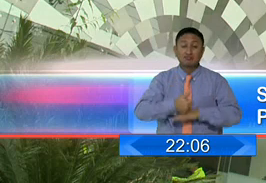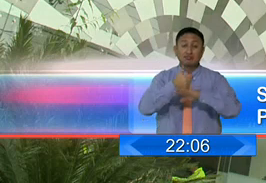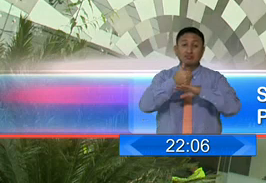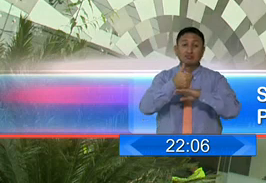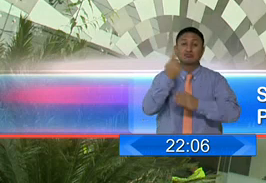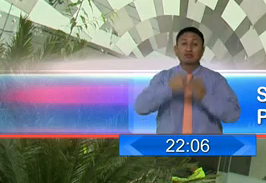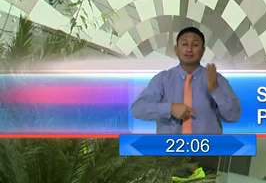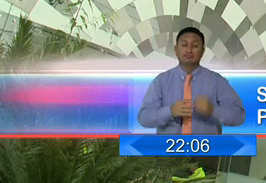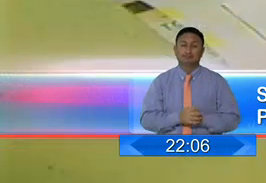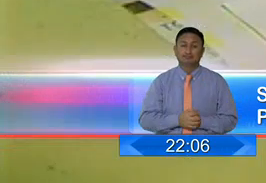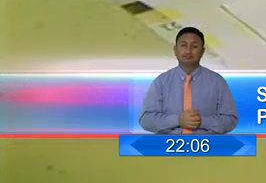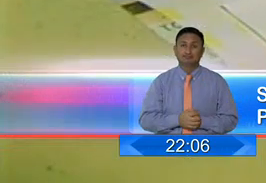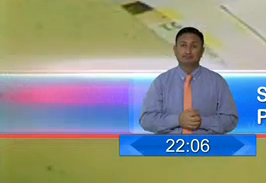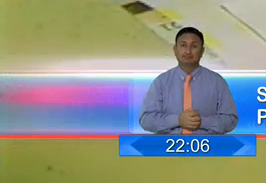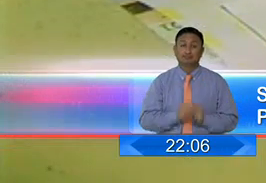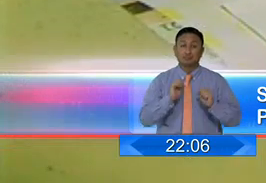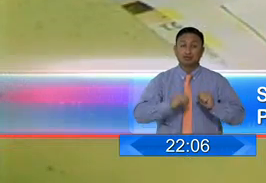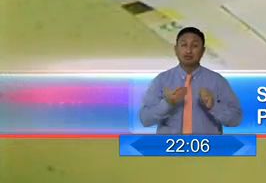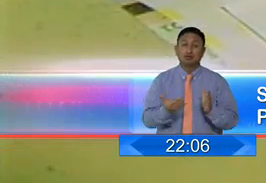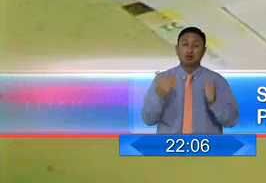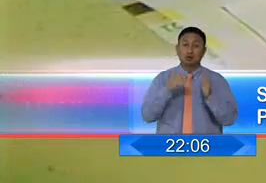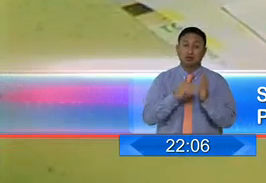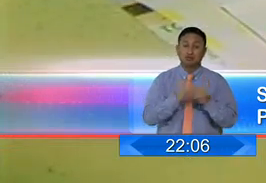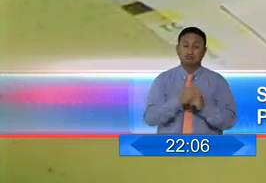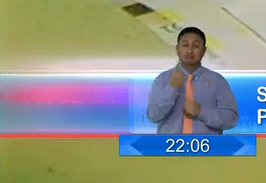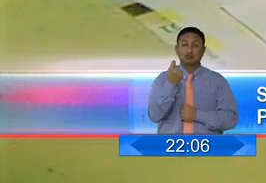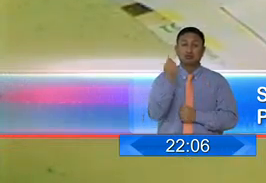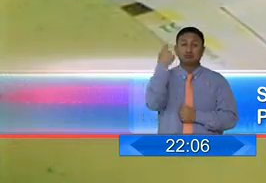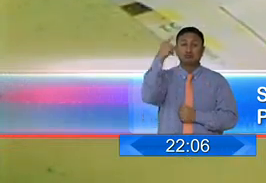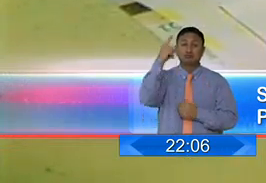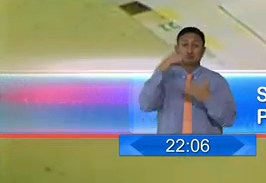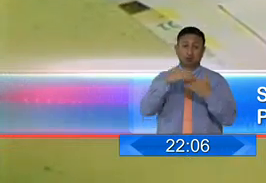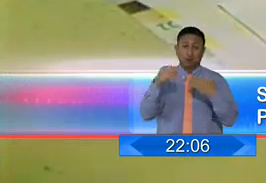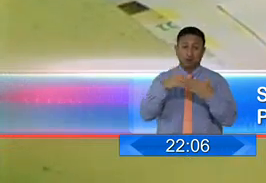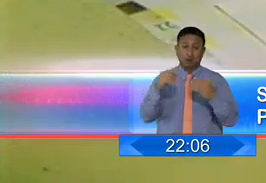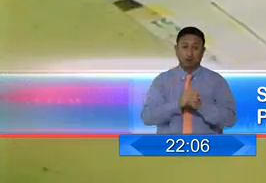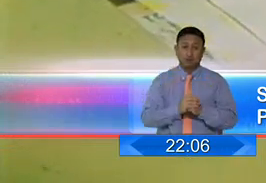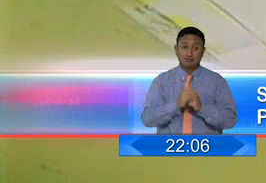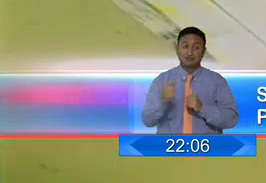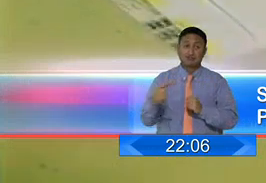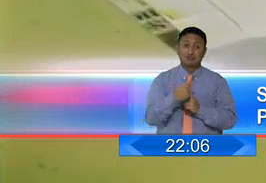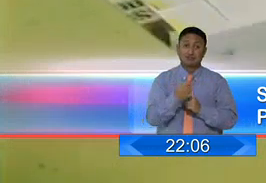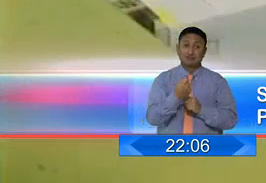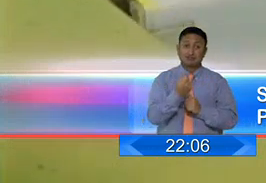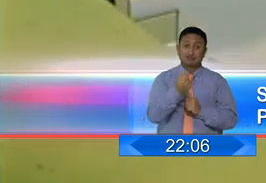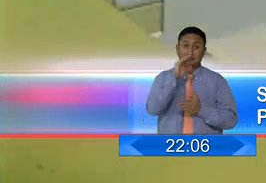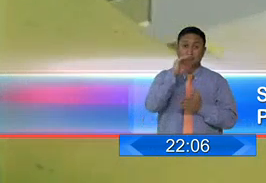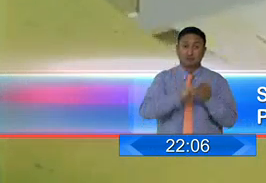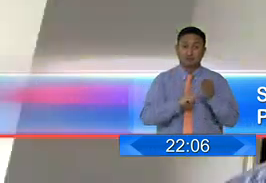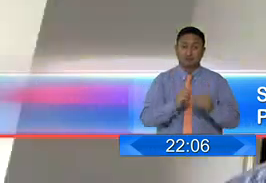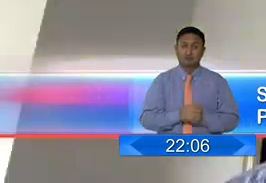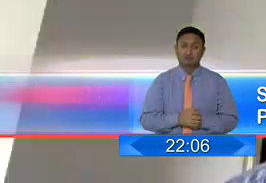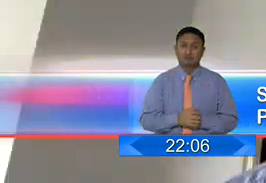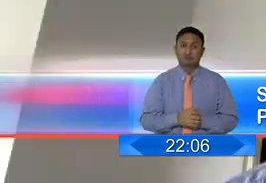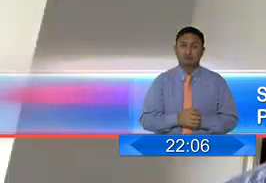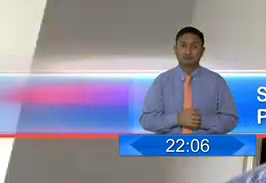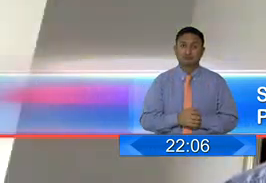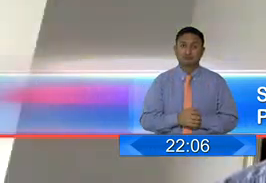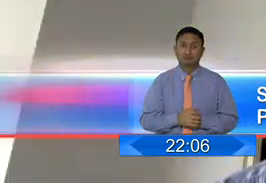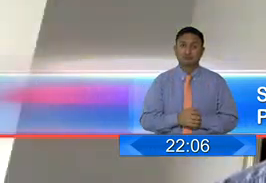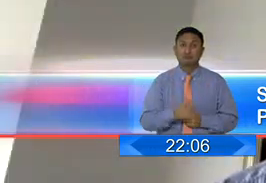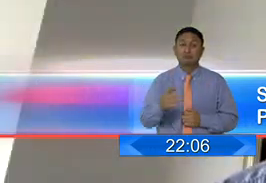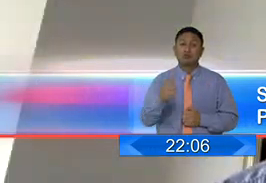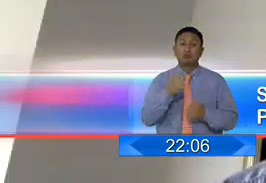Constitucional para volver a contar con los 11 millones de dólares que se le pretendía disminuir. Afectaba